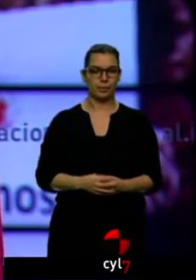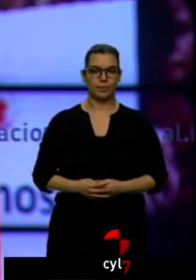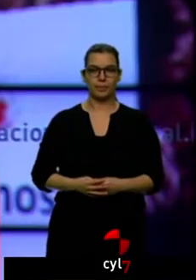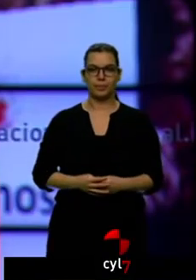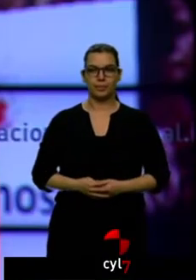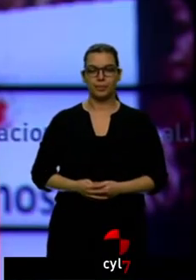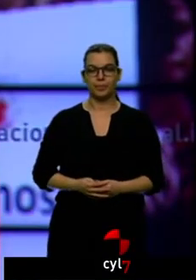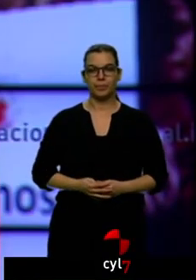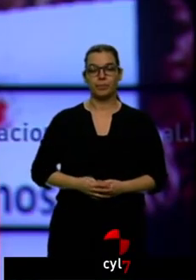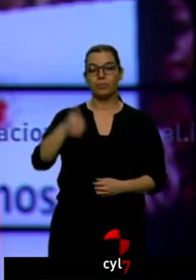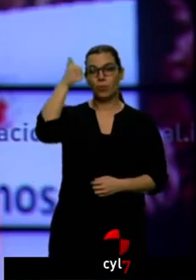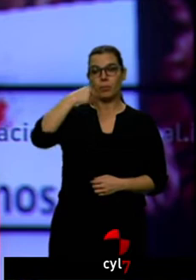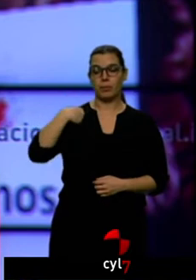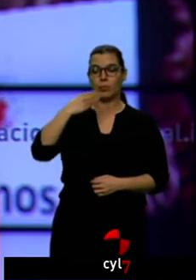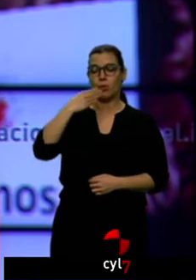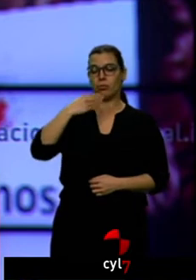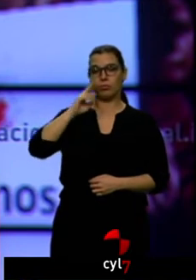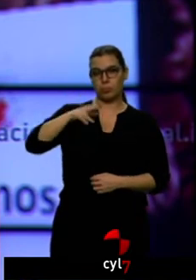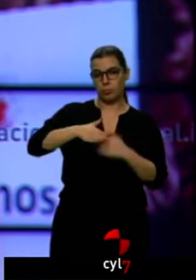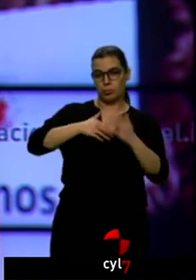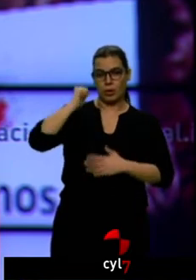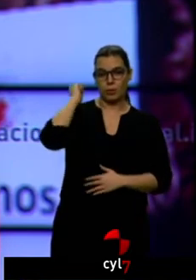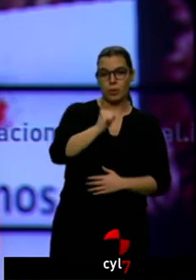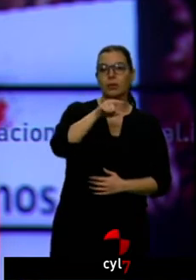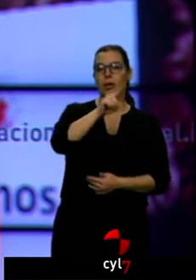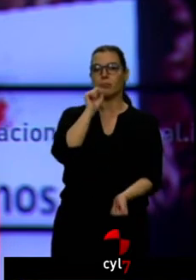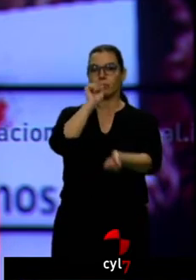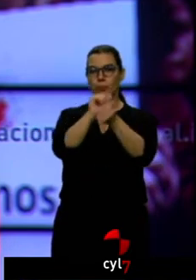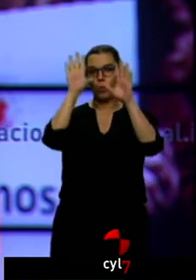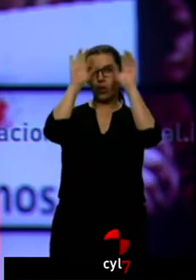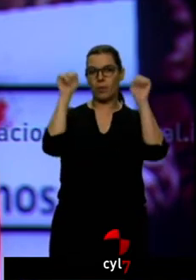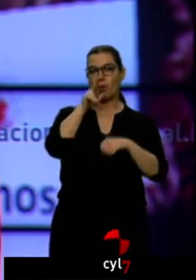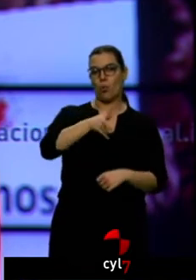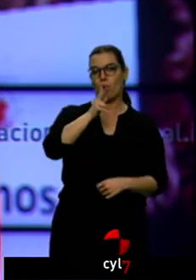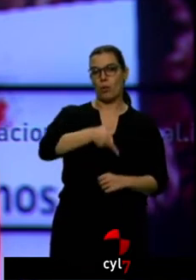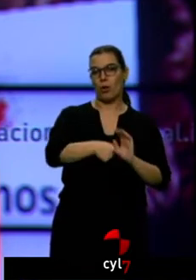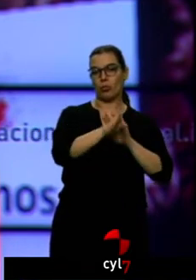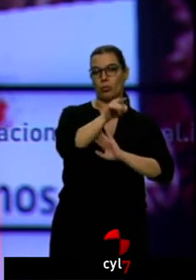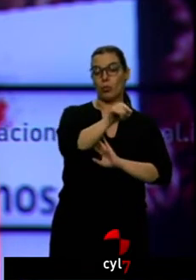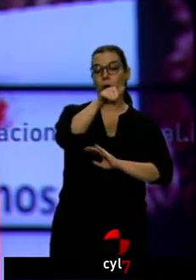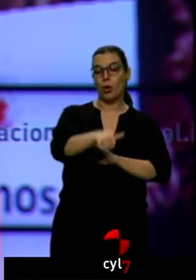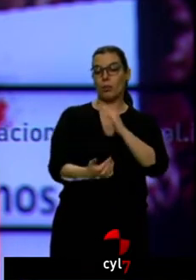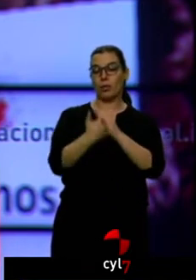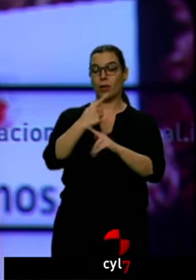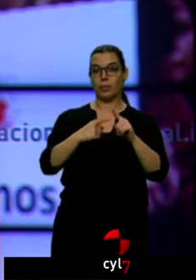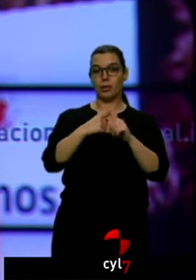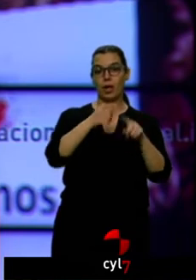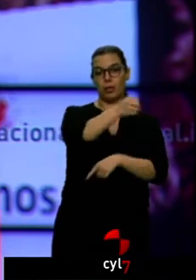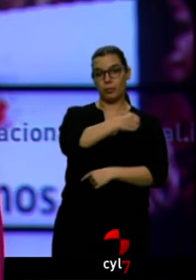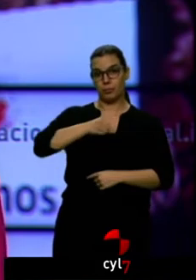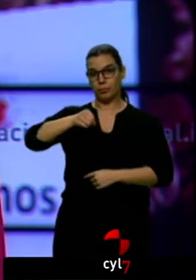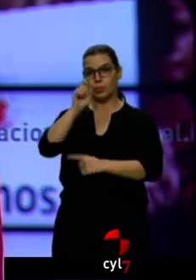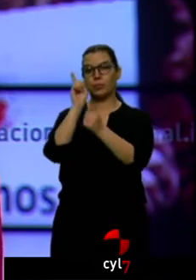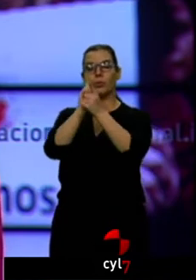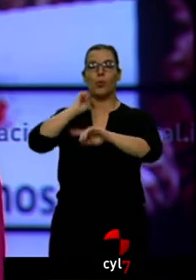El asesino confeso de Laura sigue detenido en las dependencias de la Guardia Civil en Huelva. Será hoy a mediodía, cuando este pase a